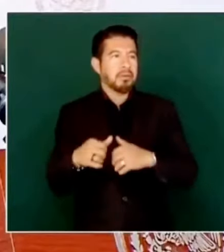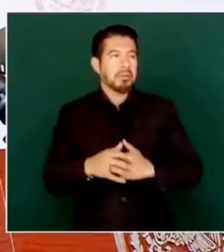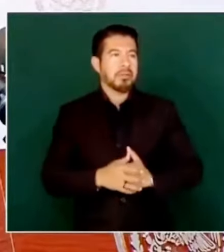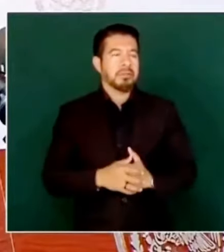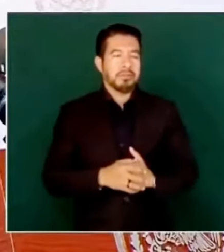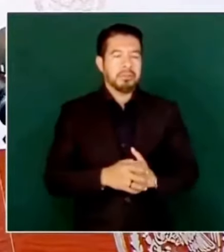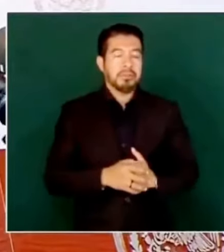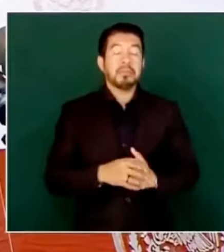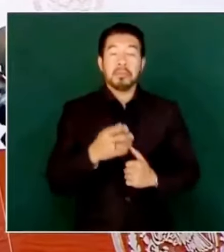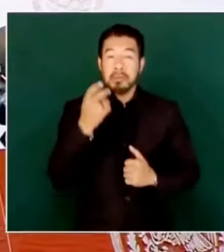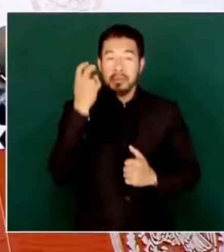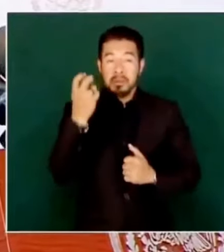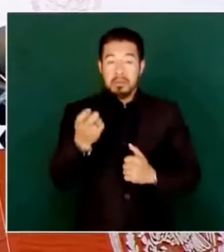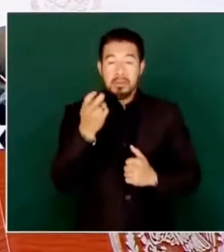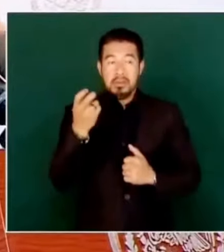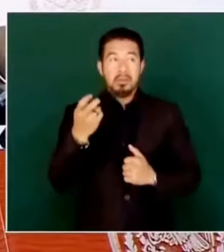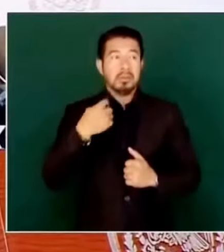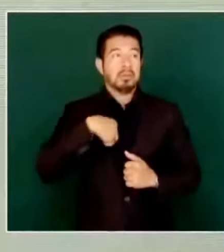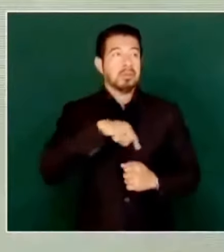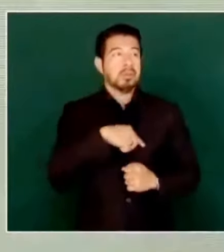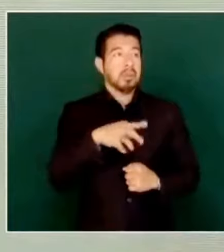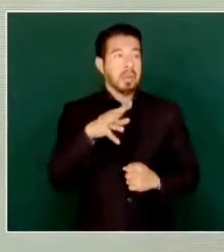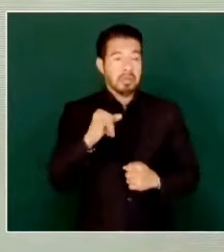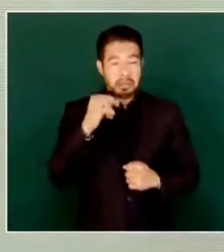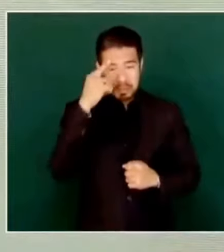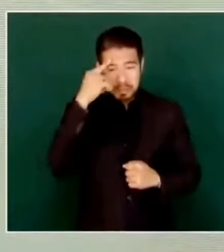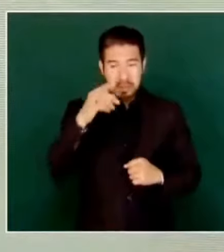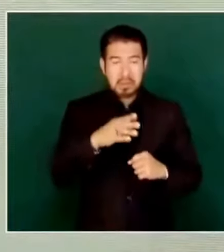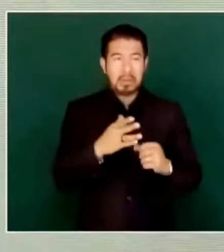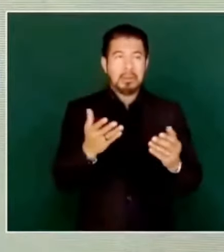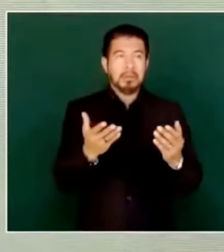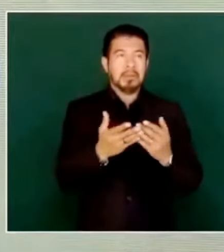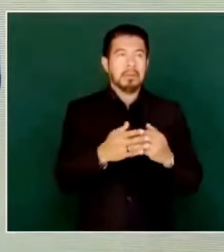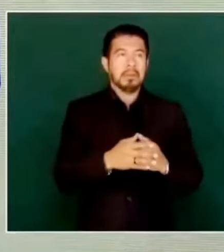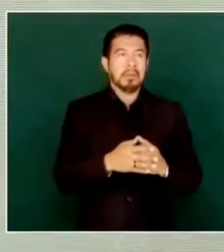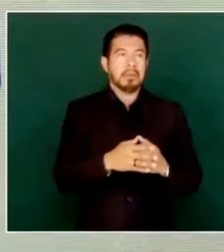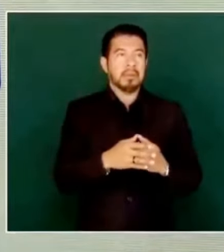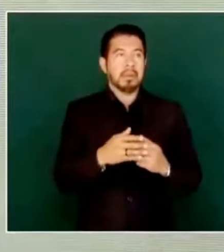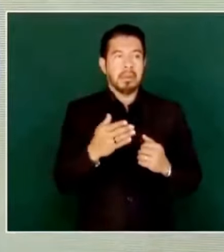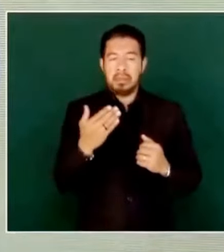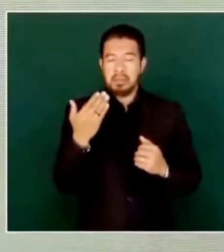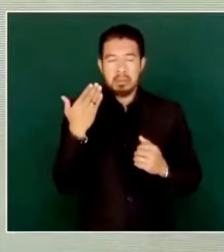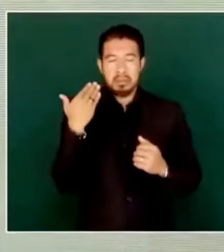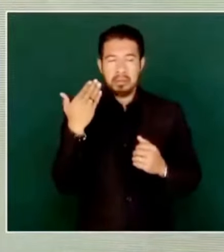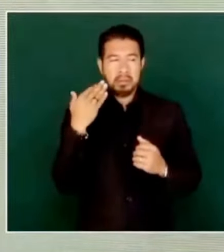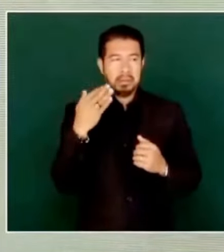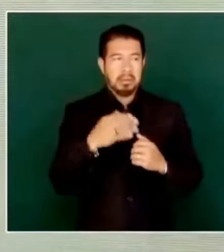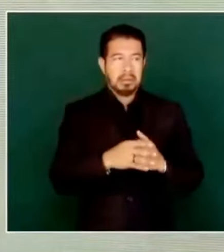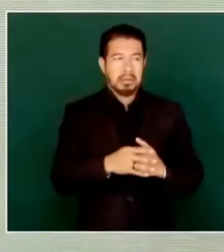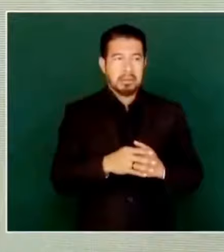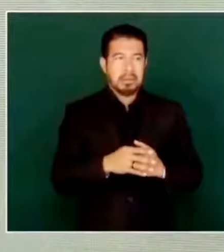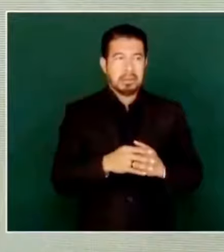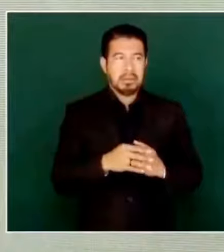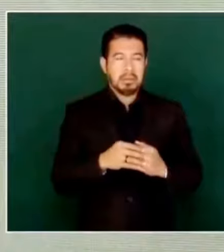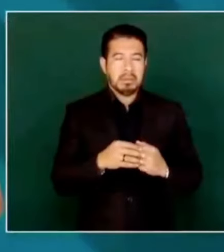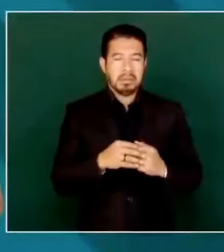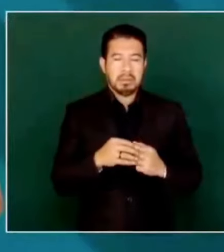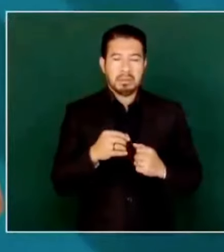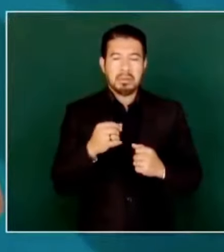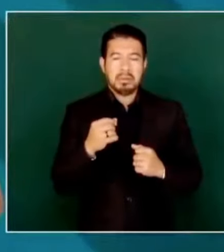Así, ahora ya tiene algún tiempo, pero van a